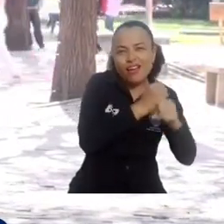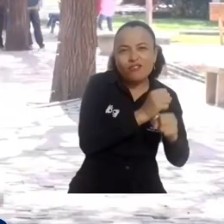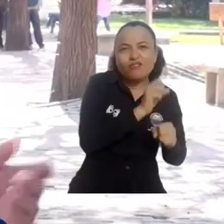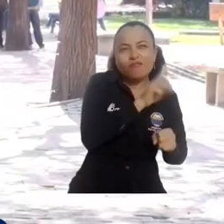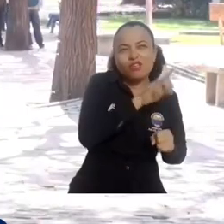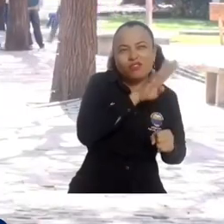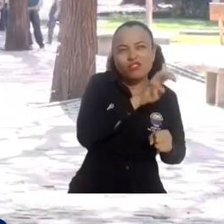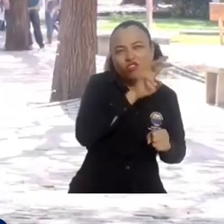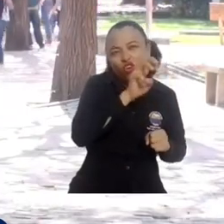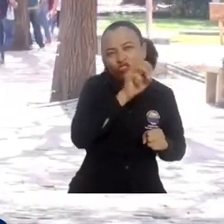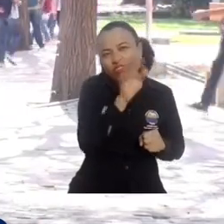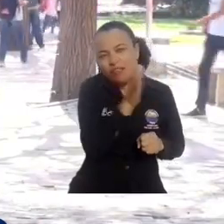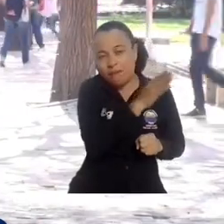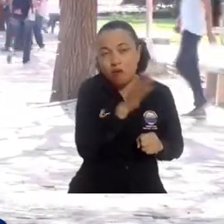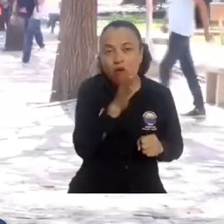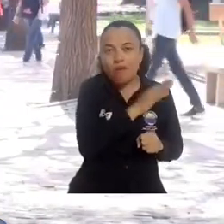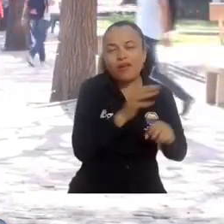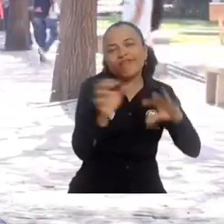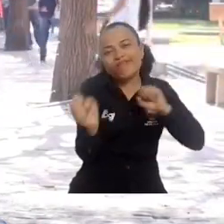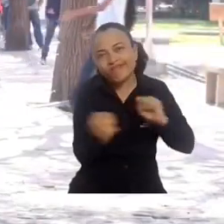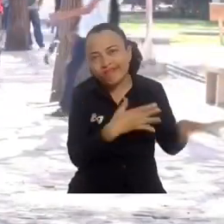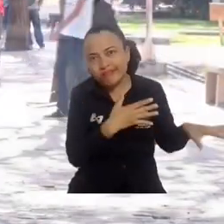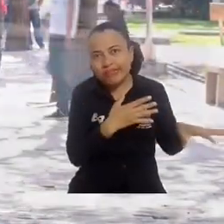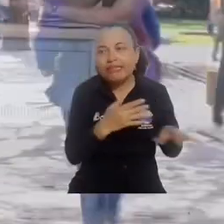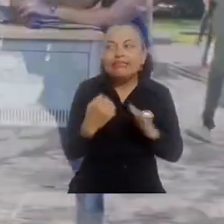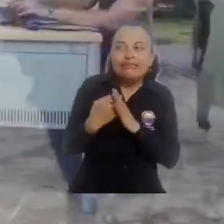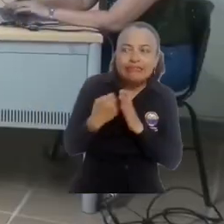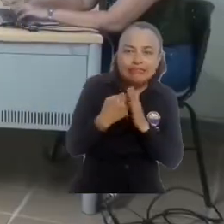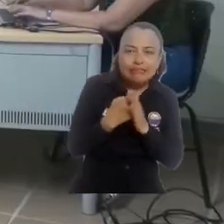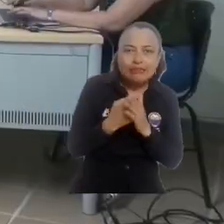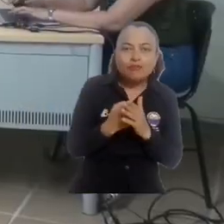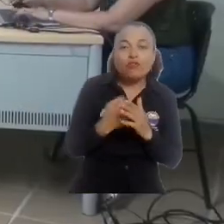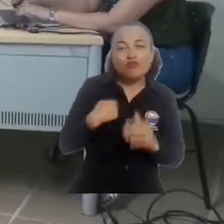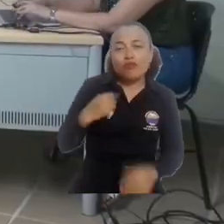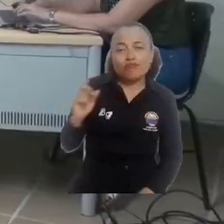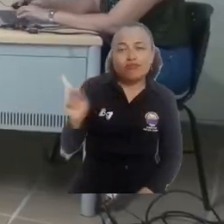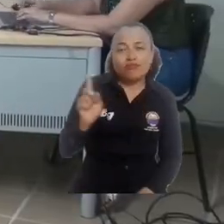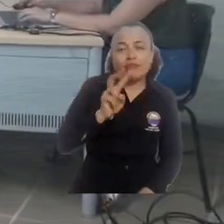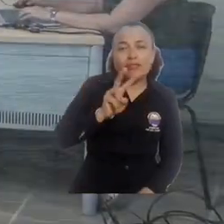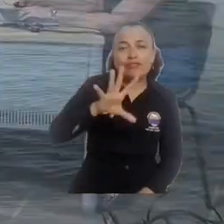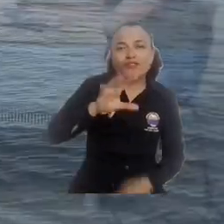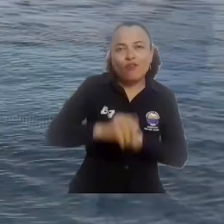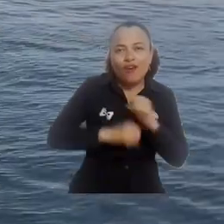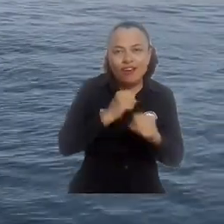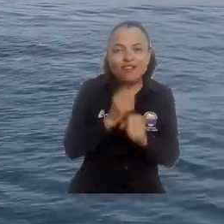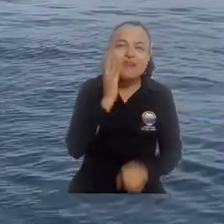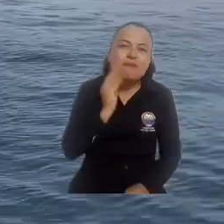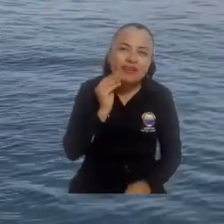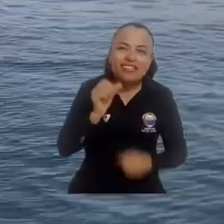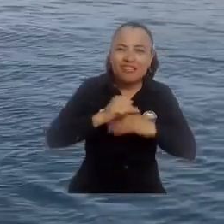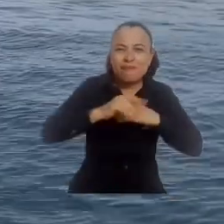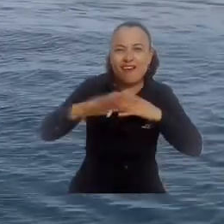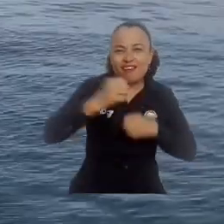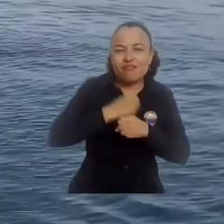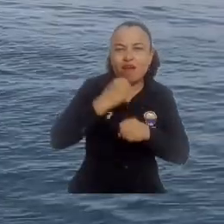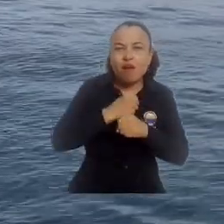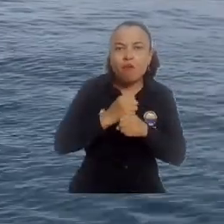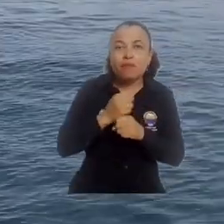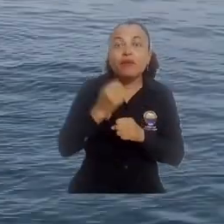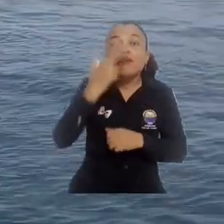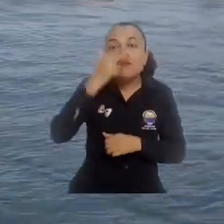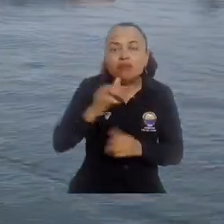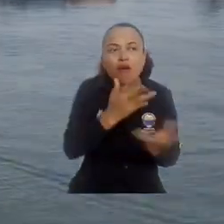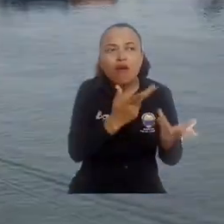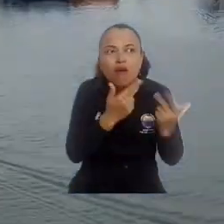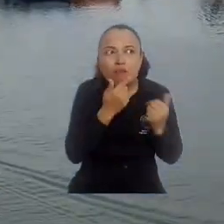siguiera los estudios que dejé abandonados para allá en los años 80, aprovechando que tengo más de 25 años de experiencia en el mar. Mis hijos se